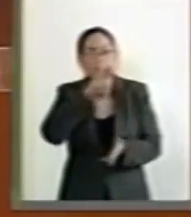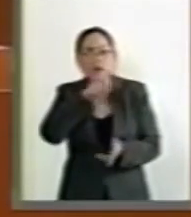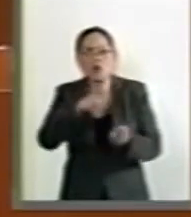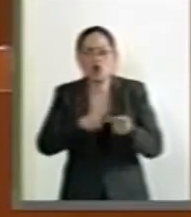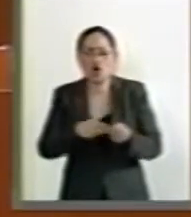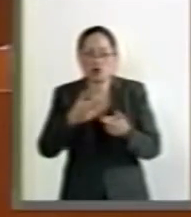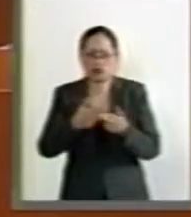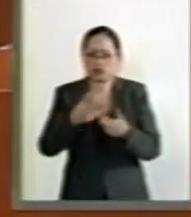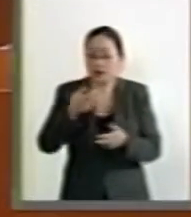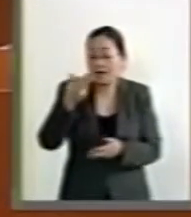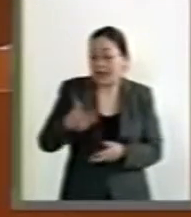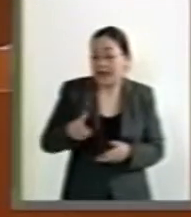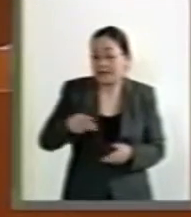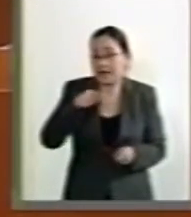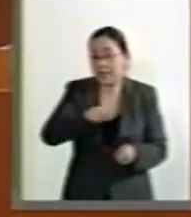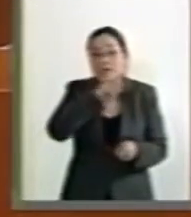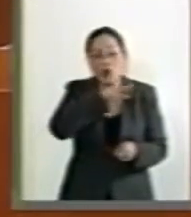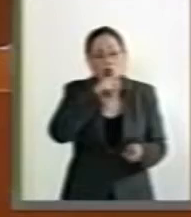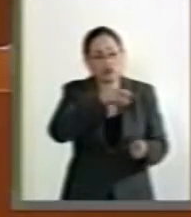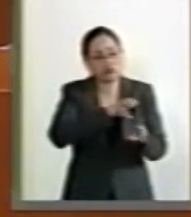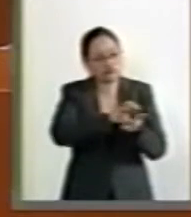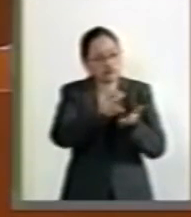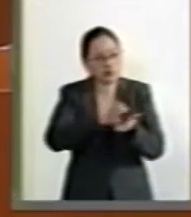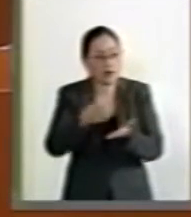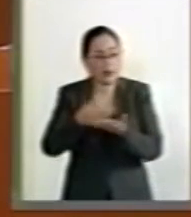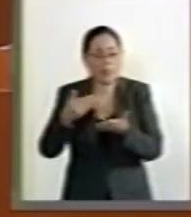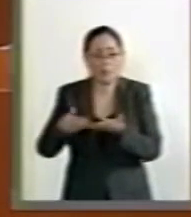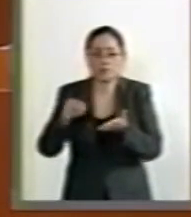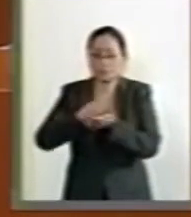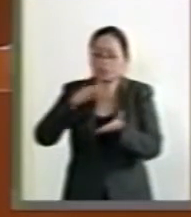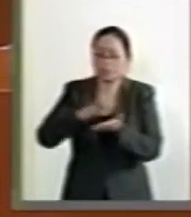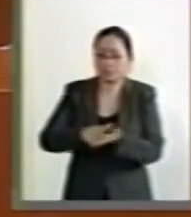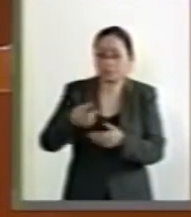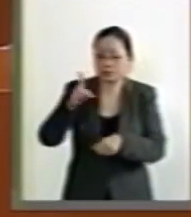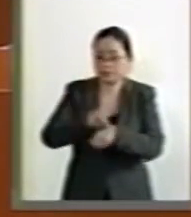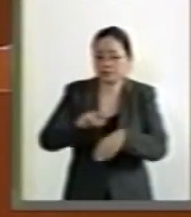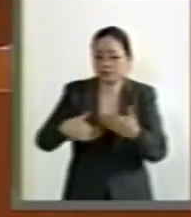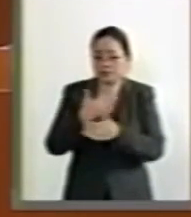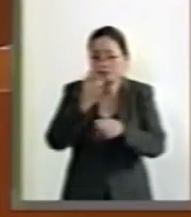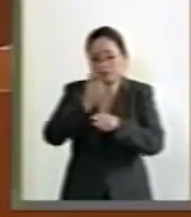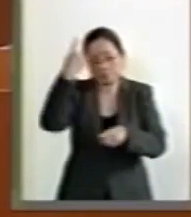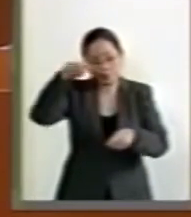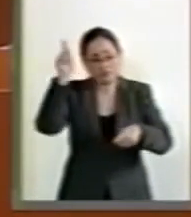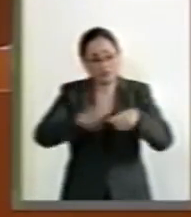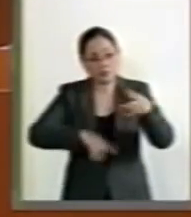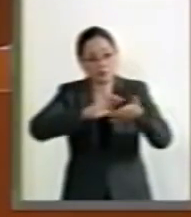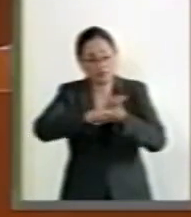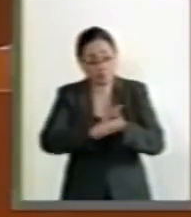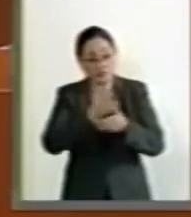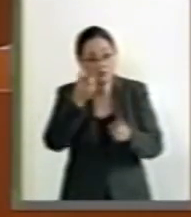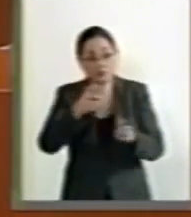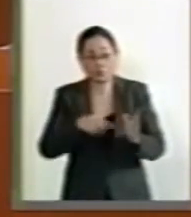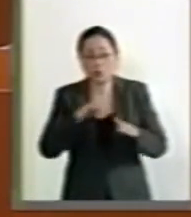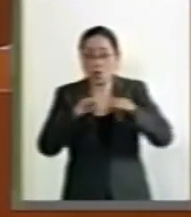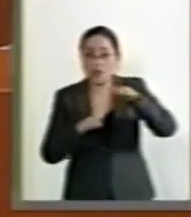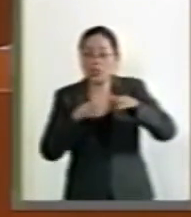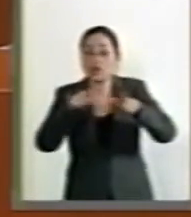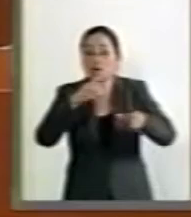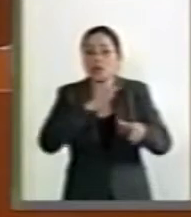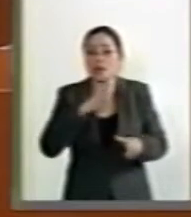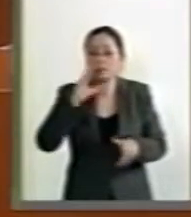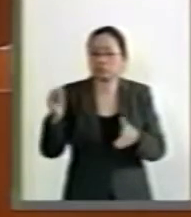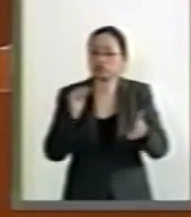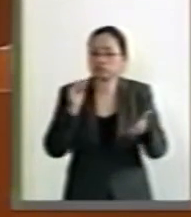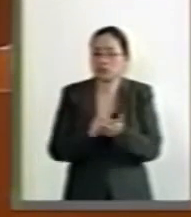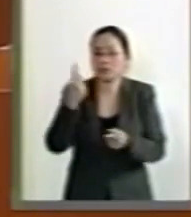y la riqueza. Con la declaración de este día, hacemos un fuerte y respetuoso llamado para replantear la